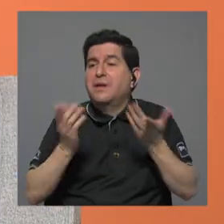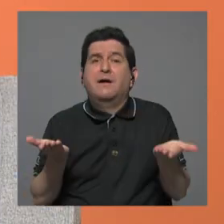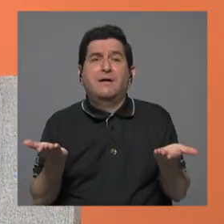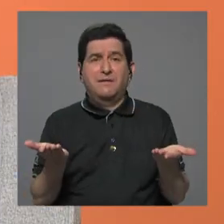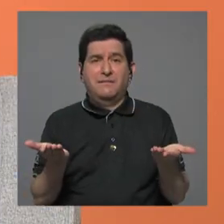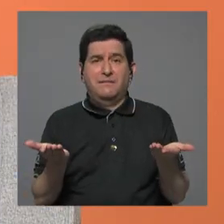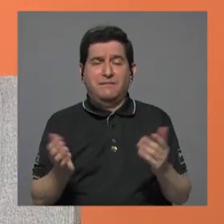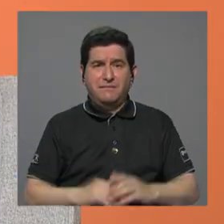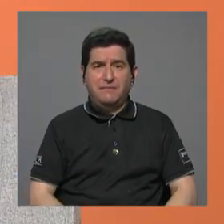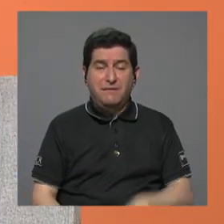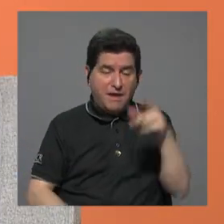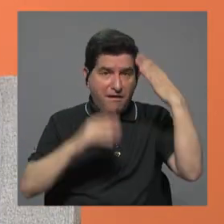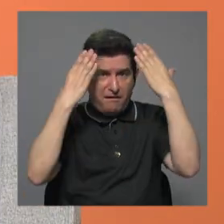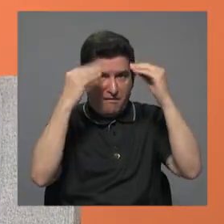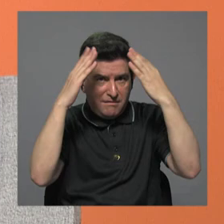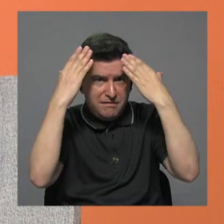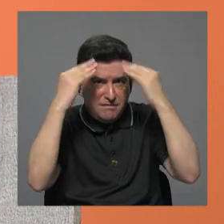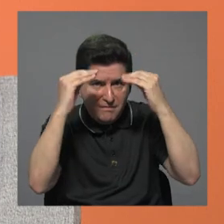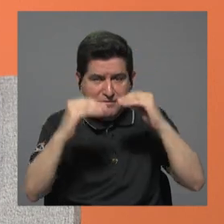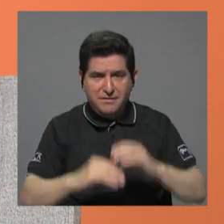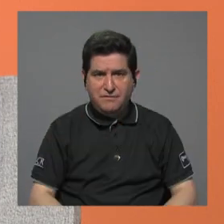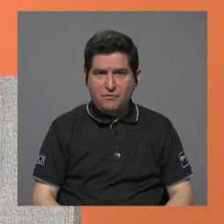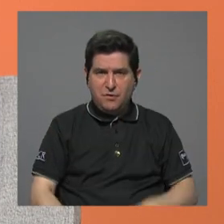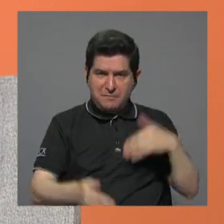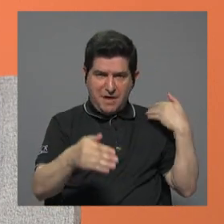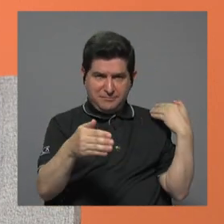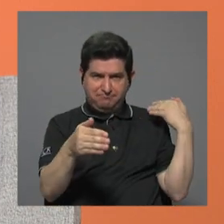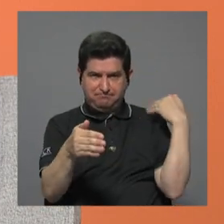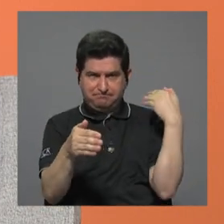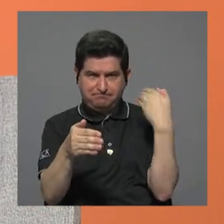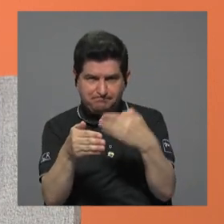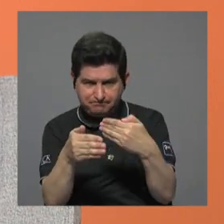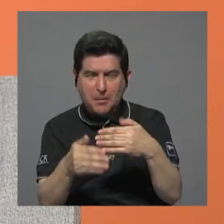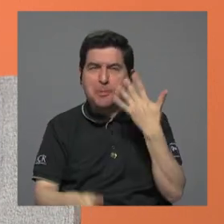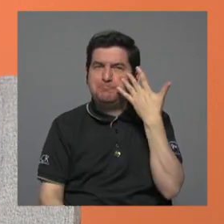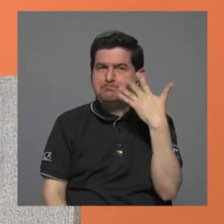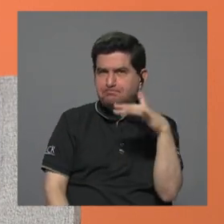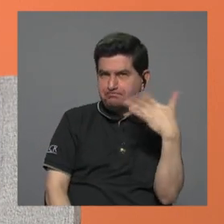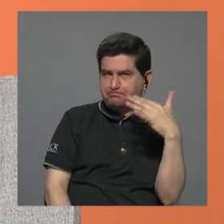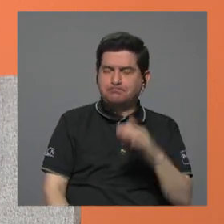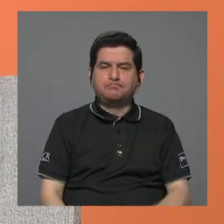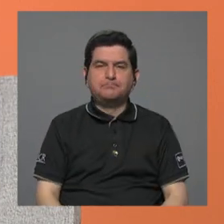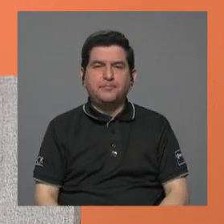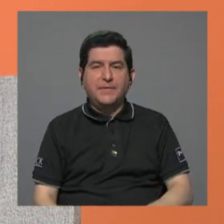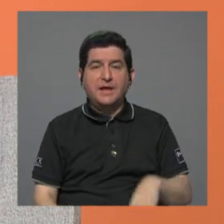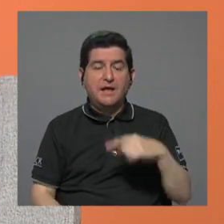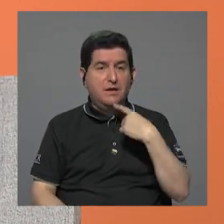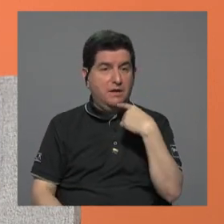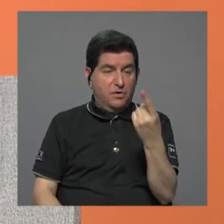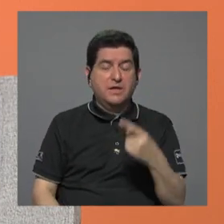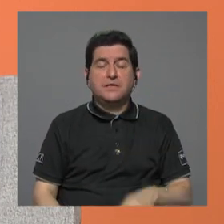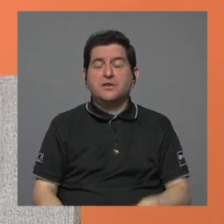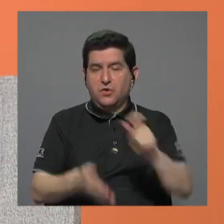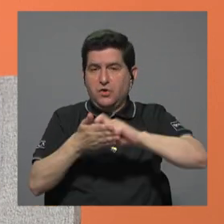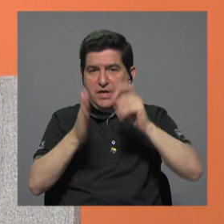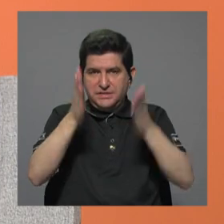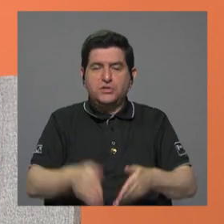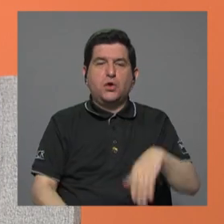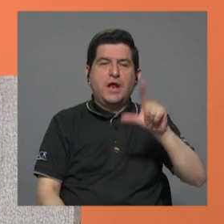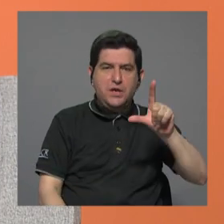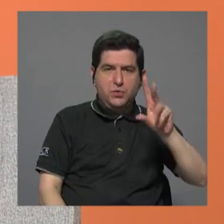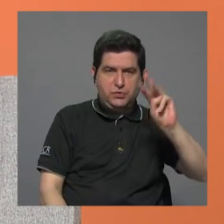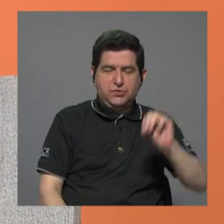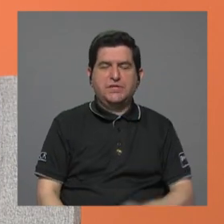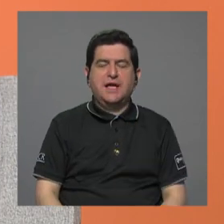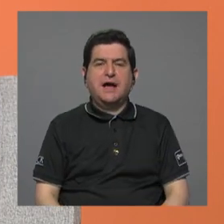Y este informe se acerca también, o es similar según el reportaje de Lucía, a datos